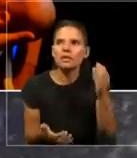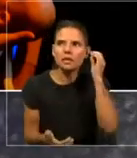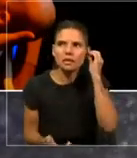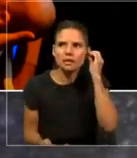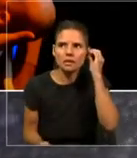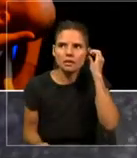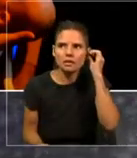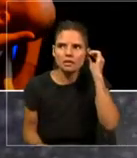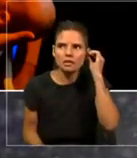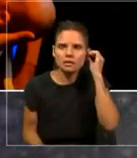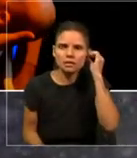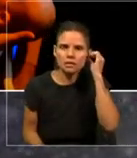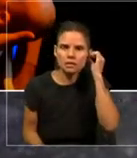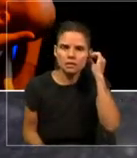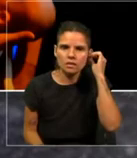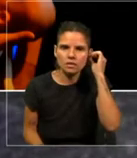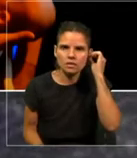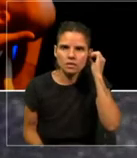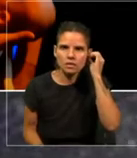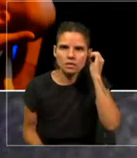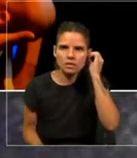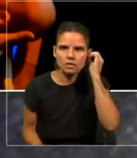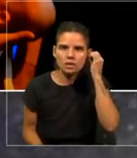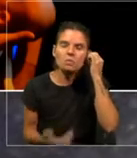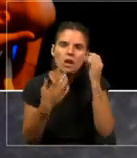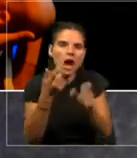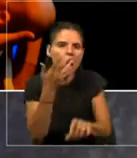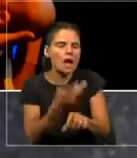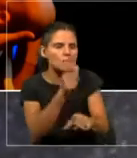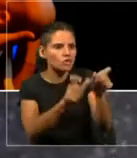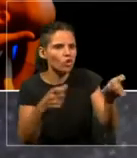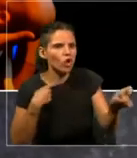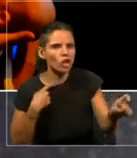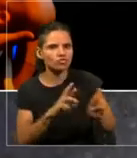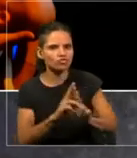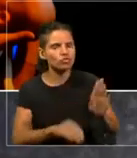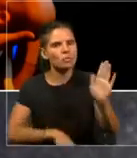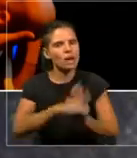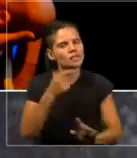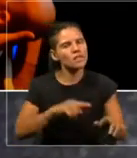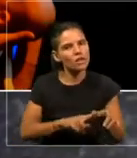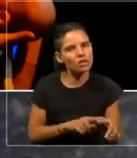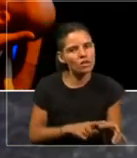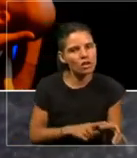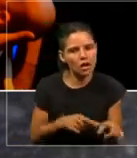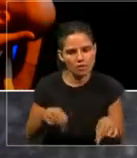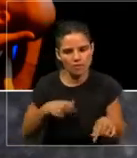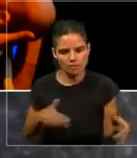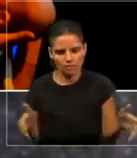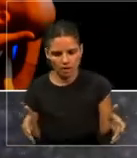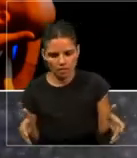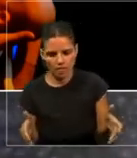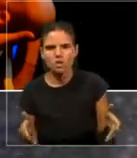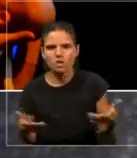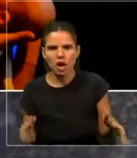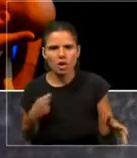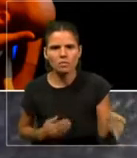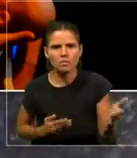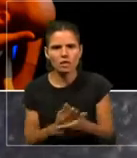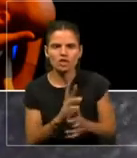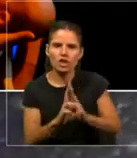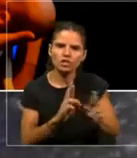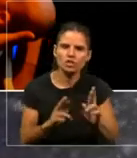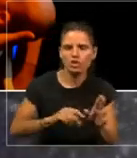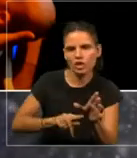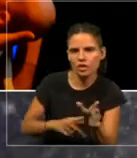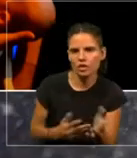tenemos una relación, hay quien tiene más relación con la tecnología. Todos los bebés hoy, de alguna forma, están trabajando o están relacionados con